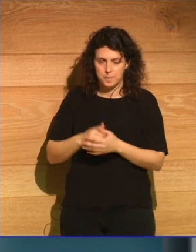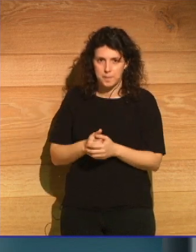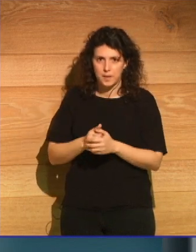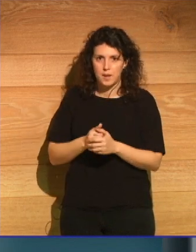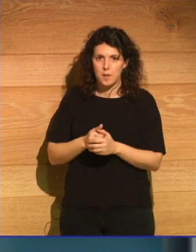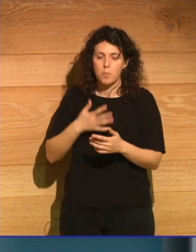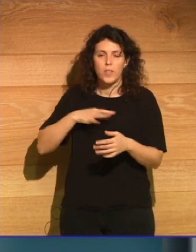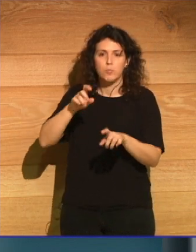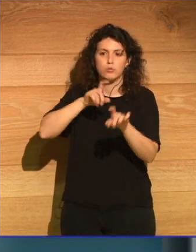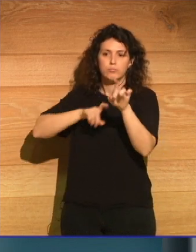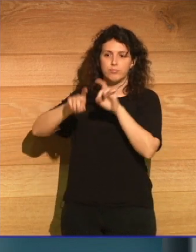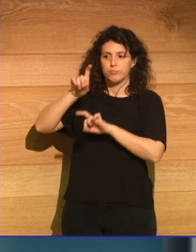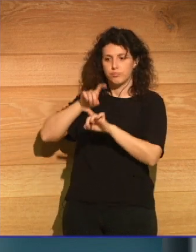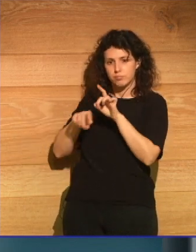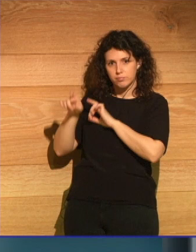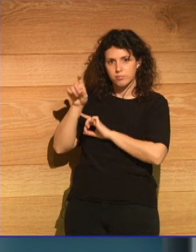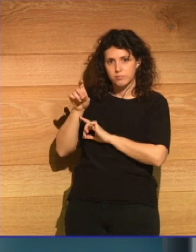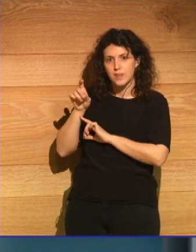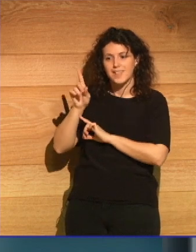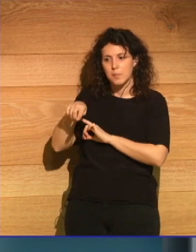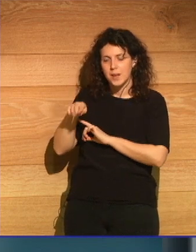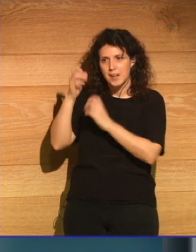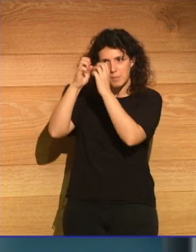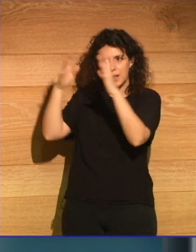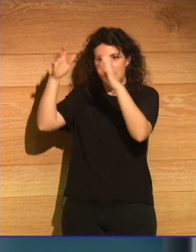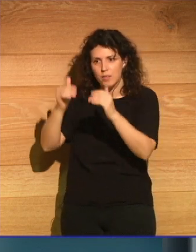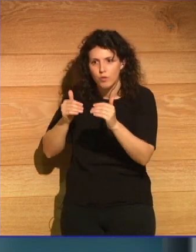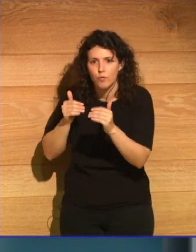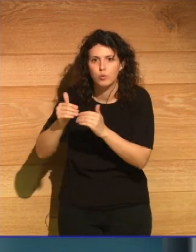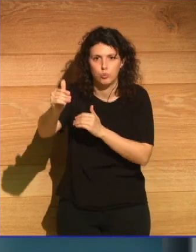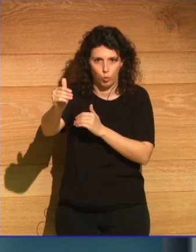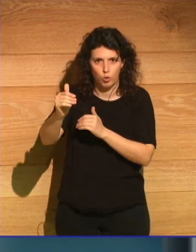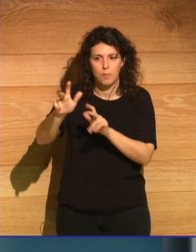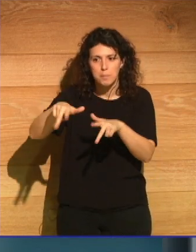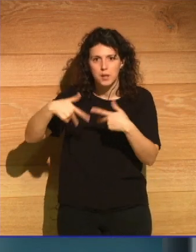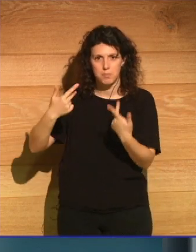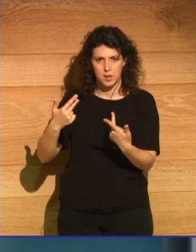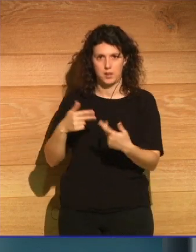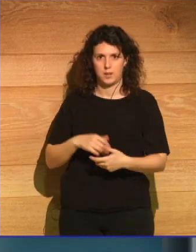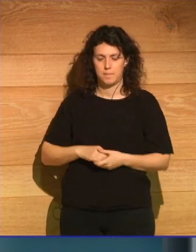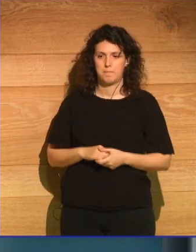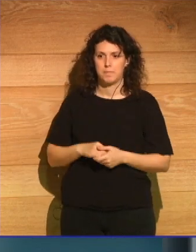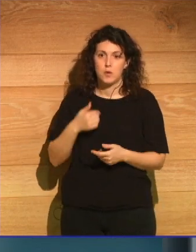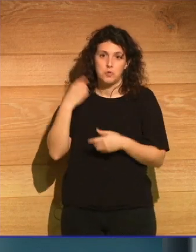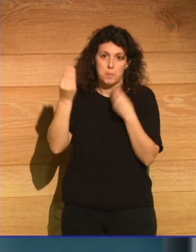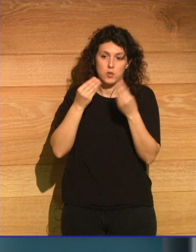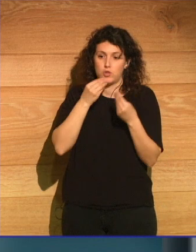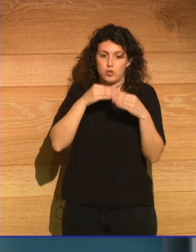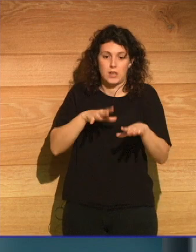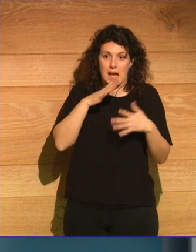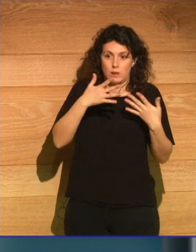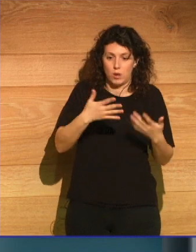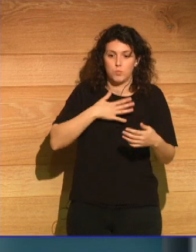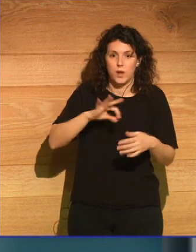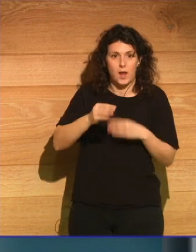como hacia atrás como proyectar nuestra imaginación hacia el futuro. Yo creo que hoy en día las historias pueden